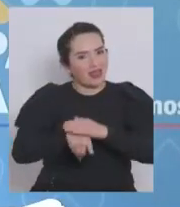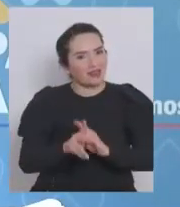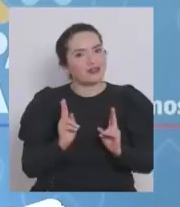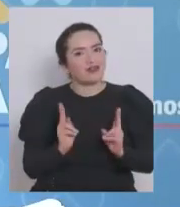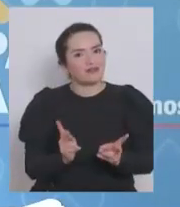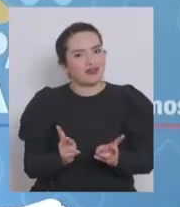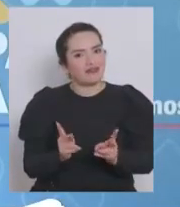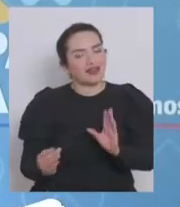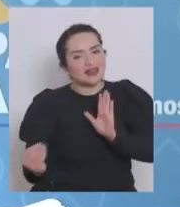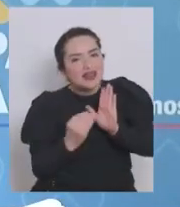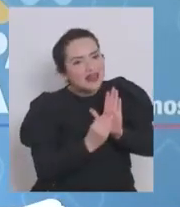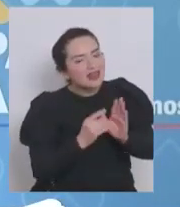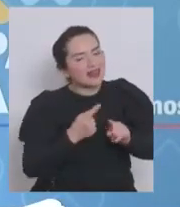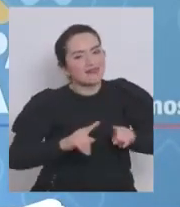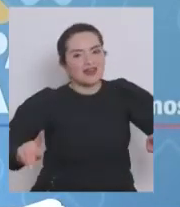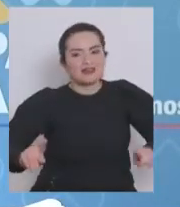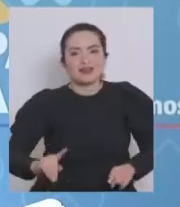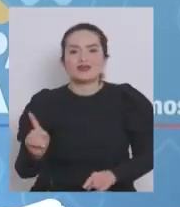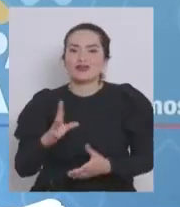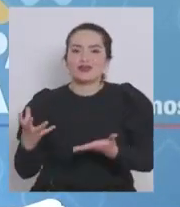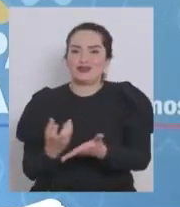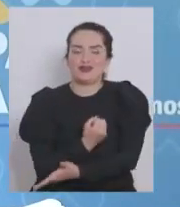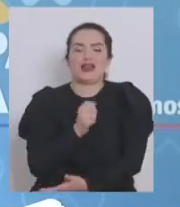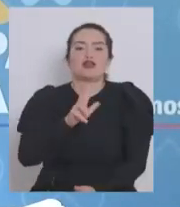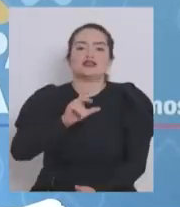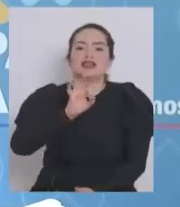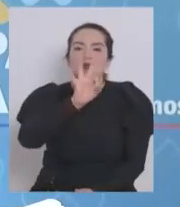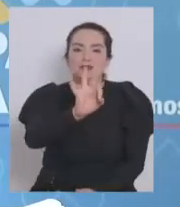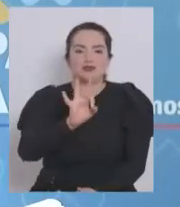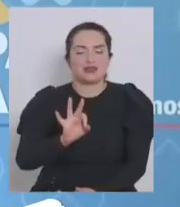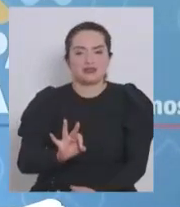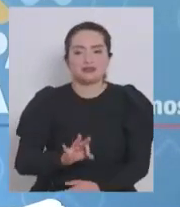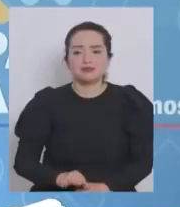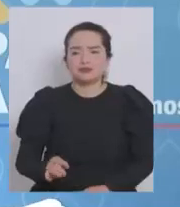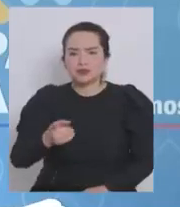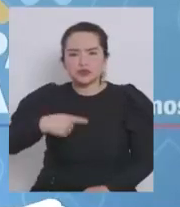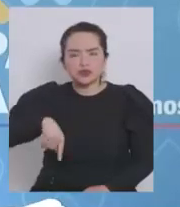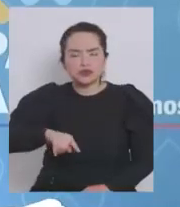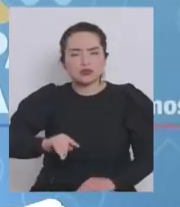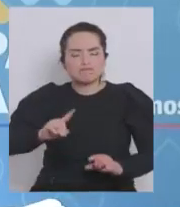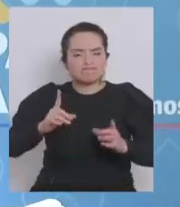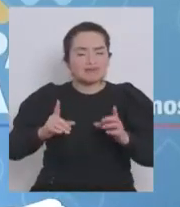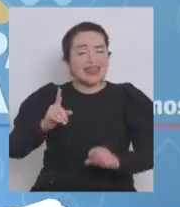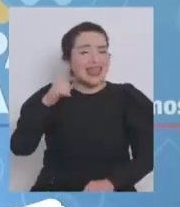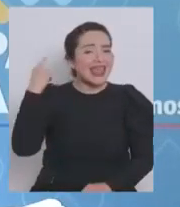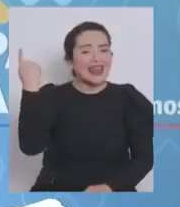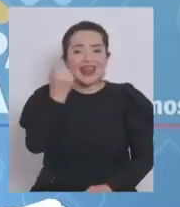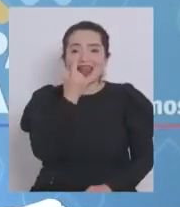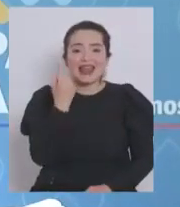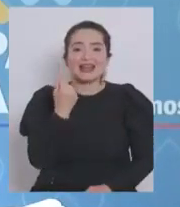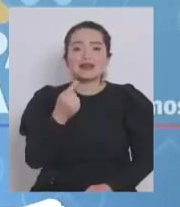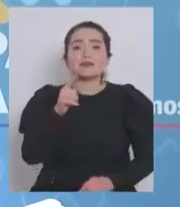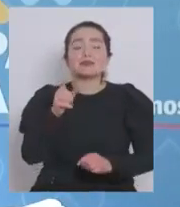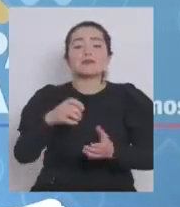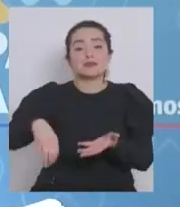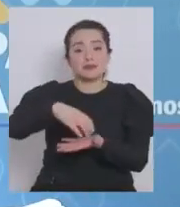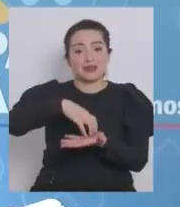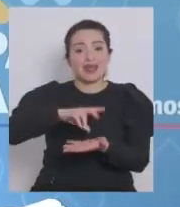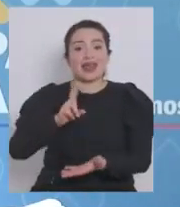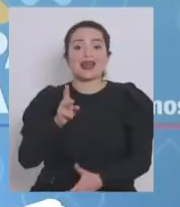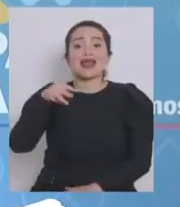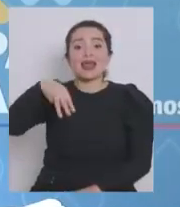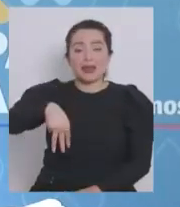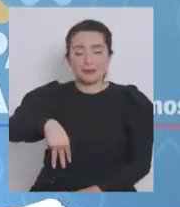y, por lo tanto, no logran llegar al 80%. Nosotros hemos calculado que, en general, en la población metropolitana,